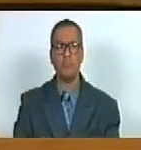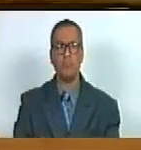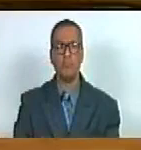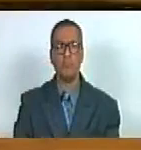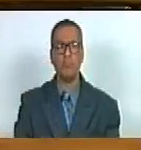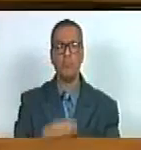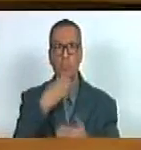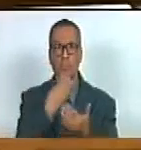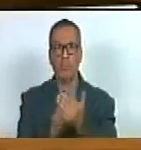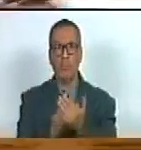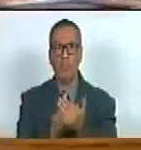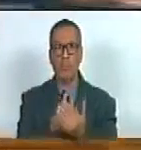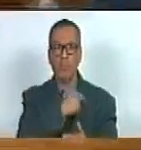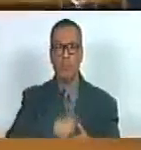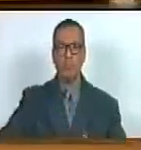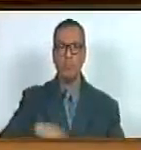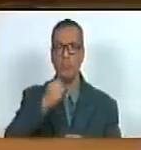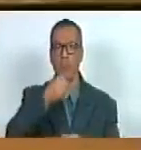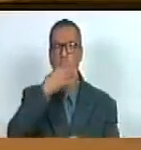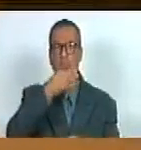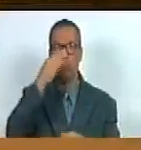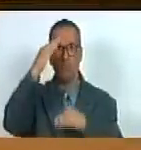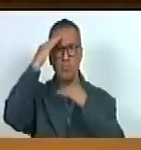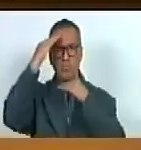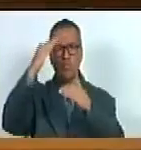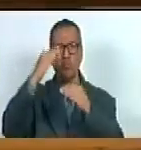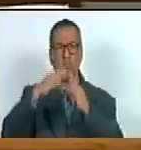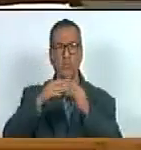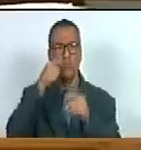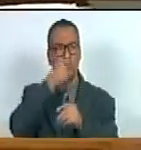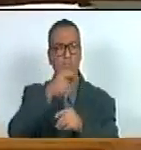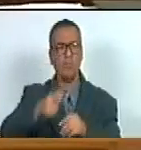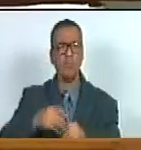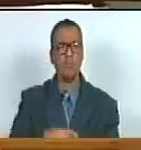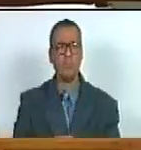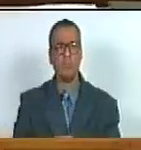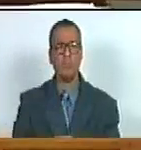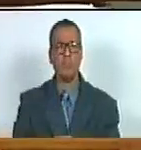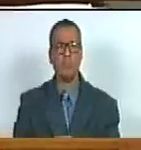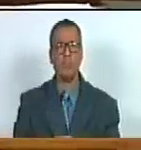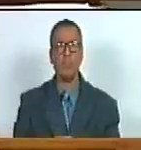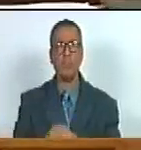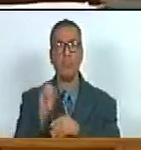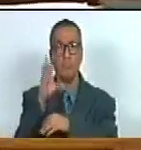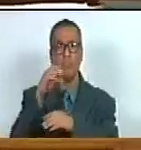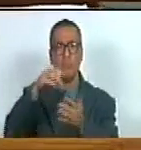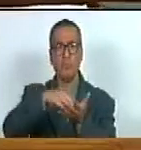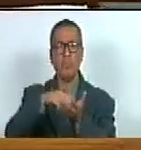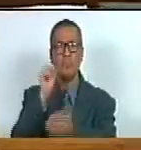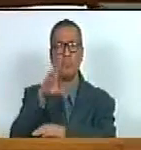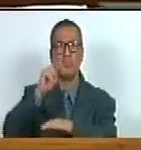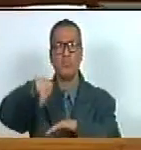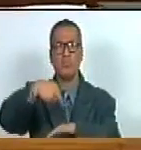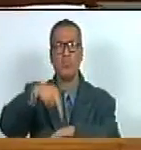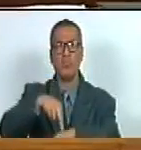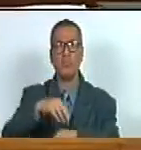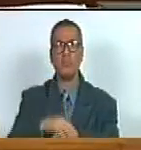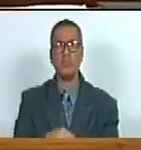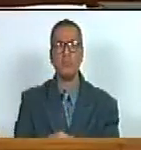gracias presidente buenas tardes saludo a todo nuestro pueblo estamos en sesión ordinaria de nuestra asamblea nacional